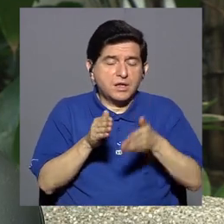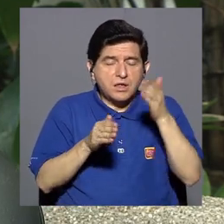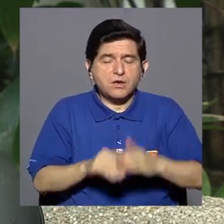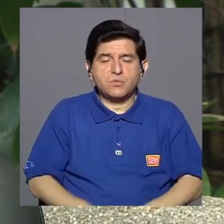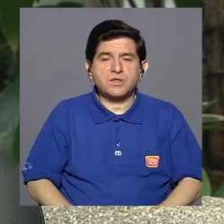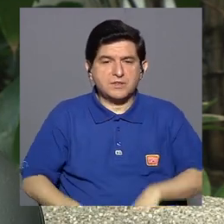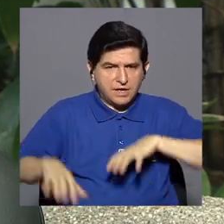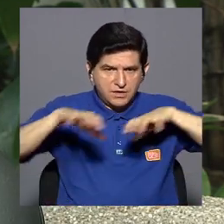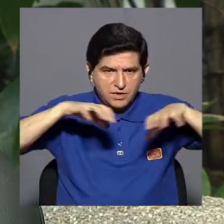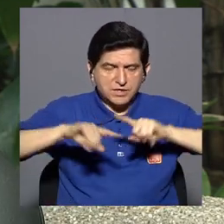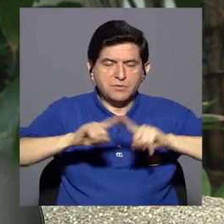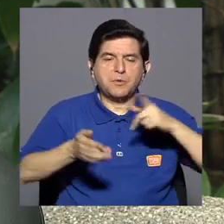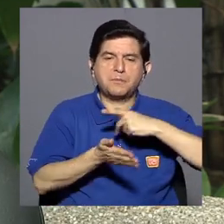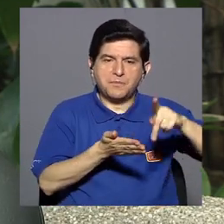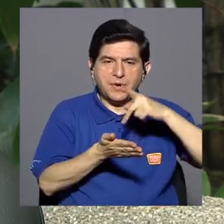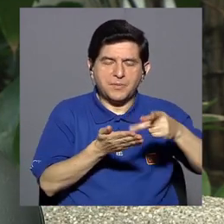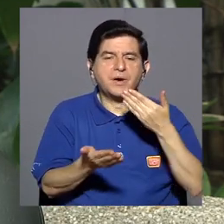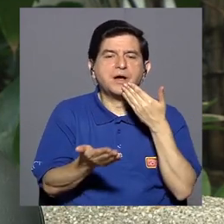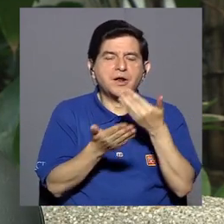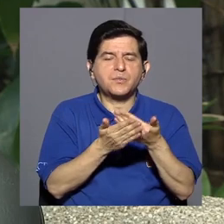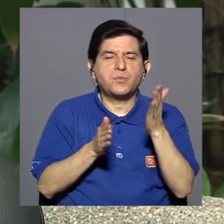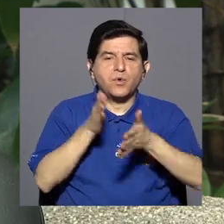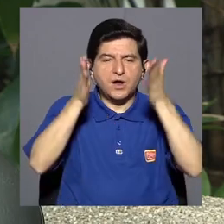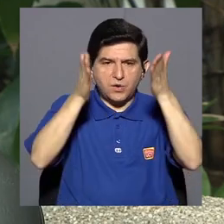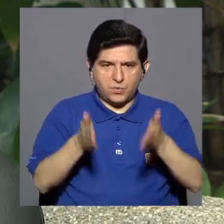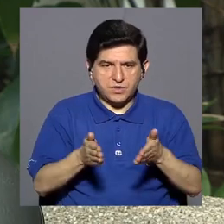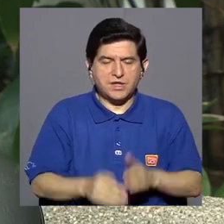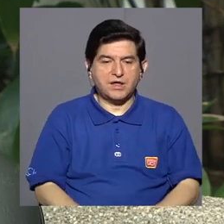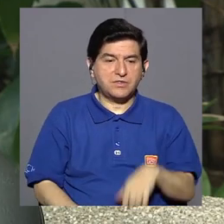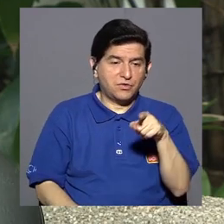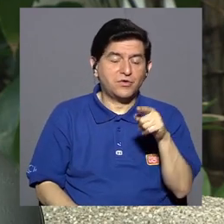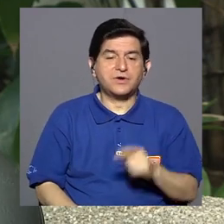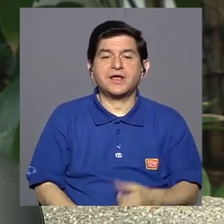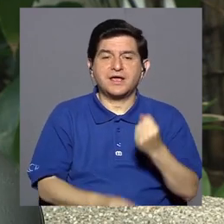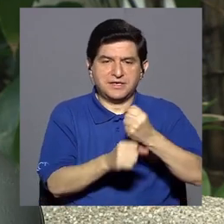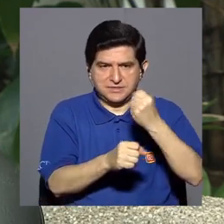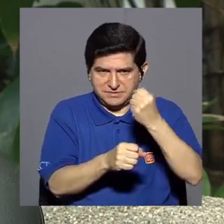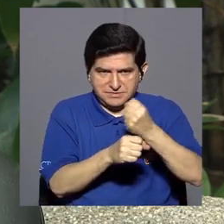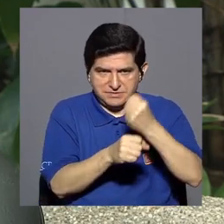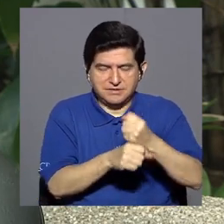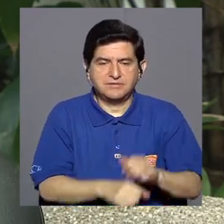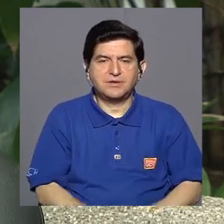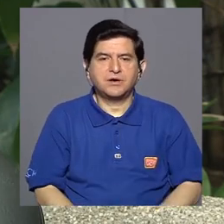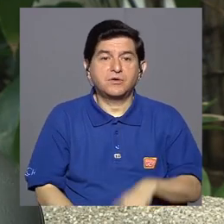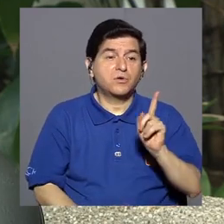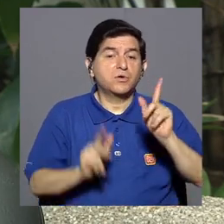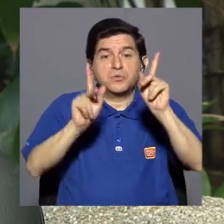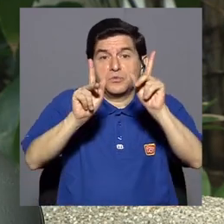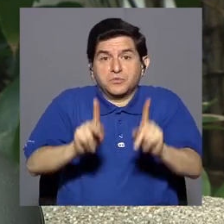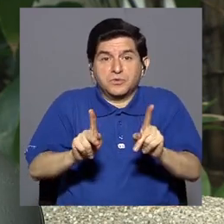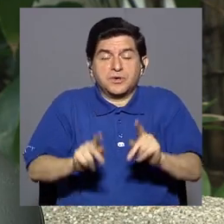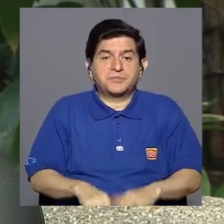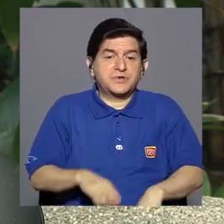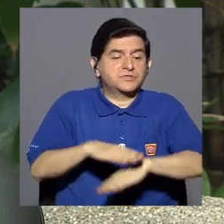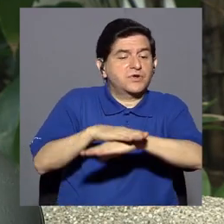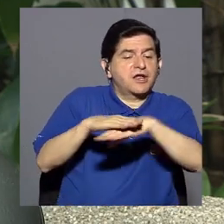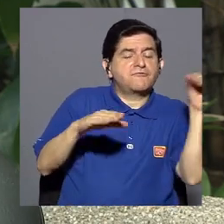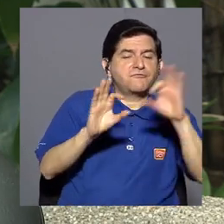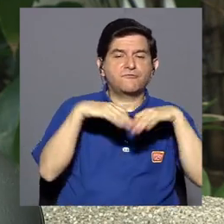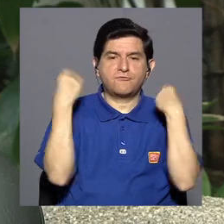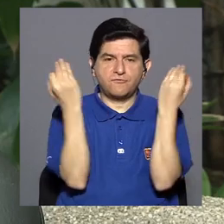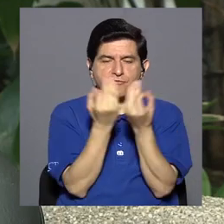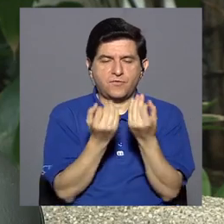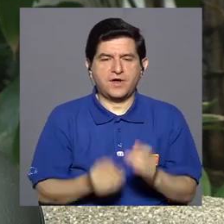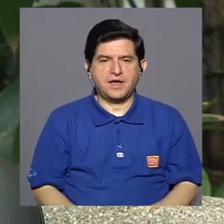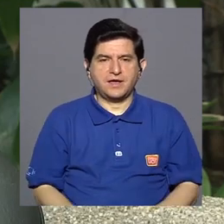activamente pero puedan pagar a un buen cuidador para que haga ese tiempo y haya alguien externo a la